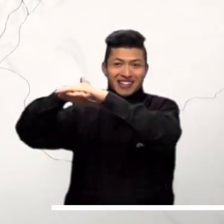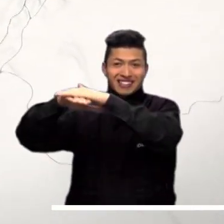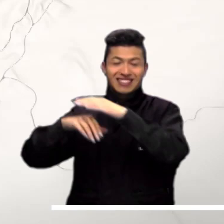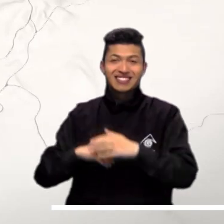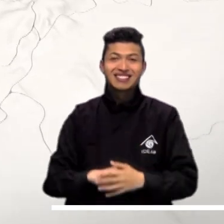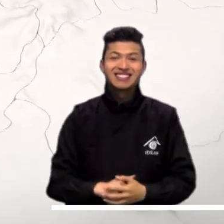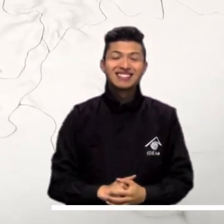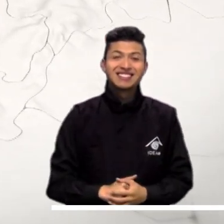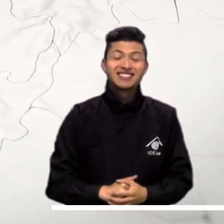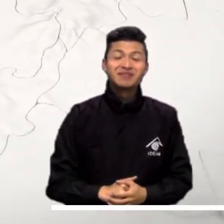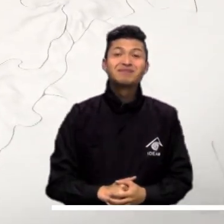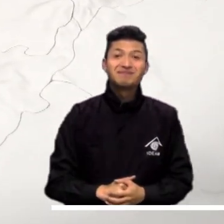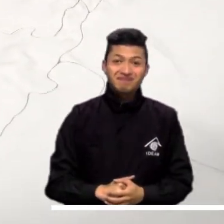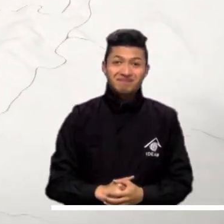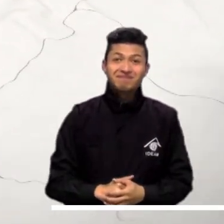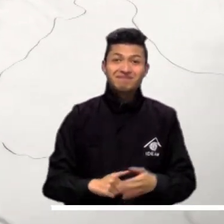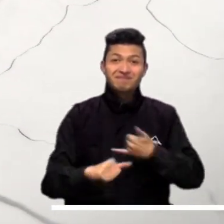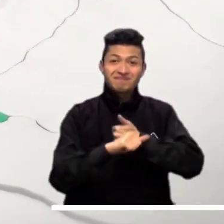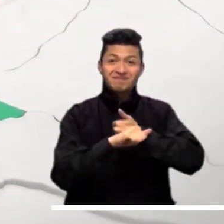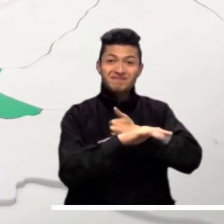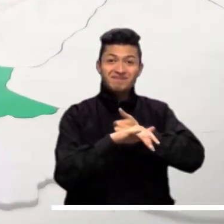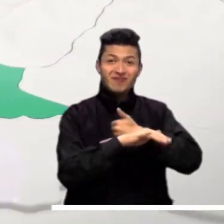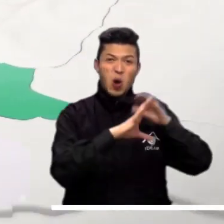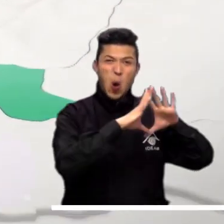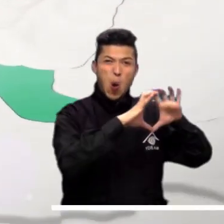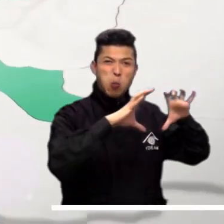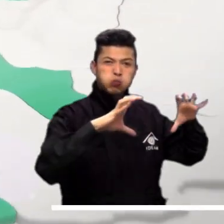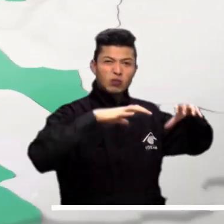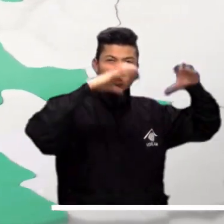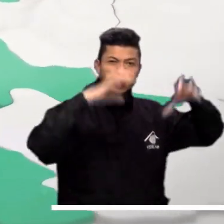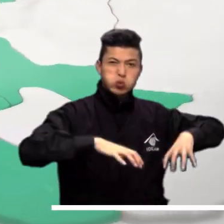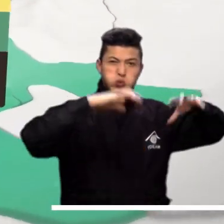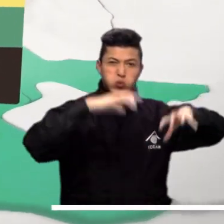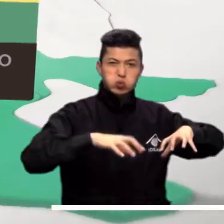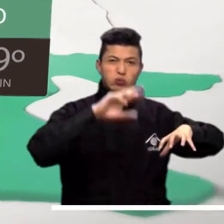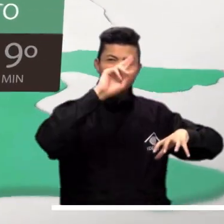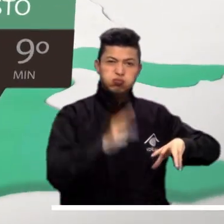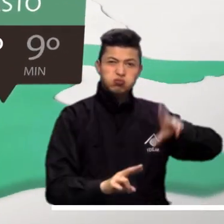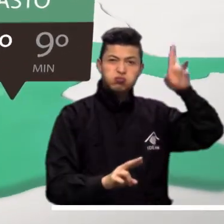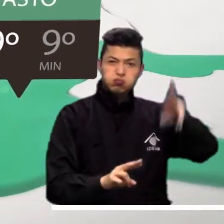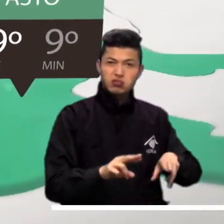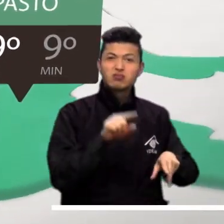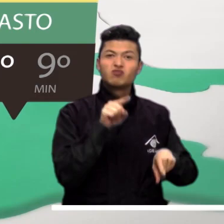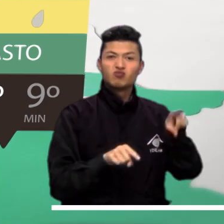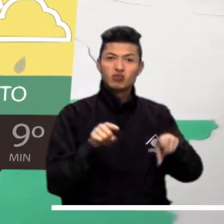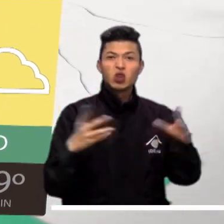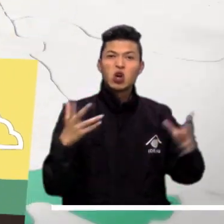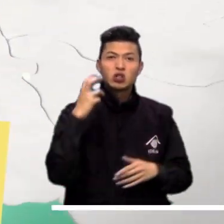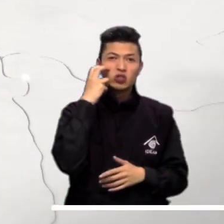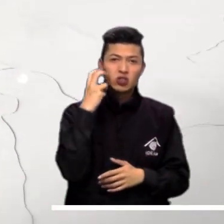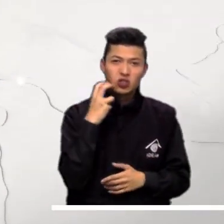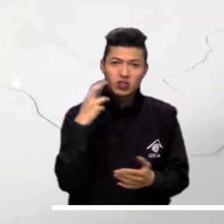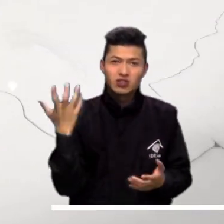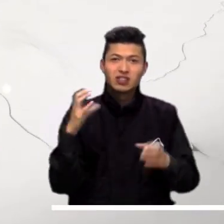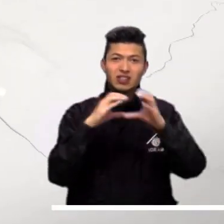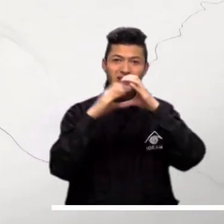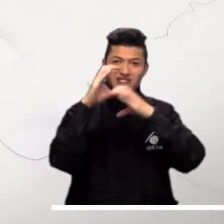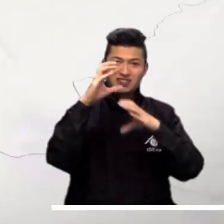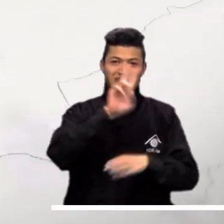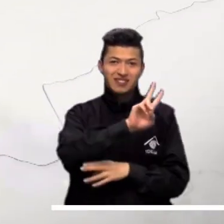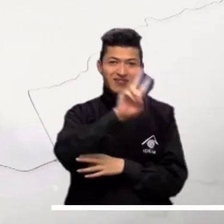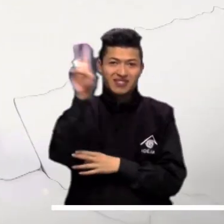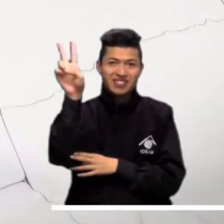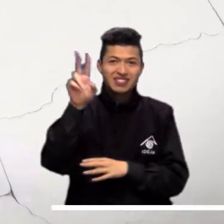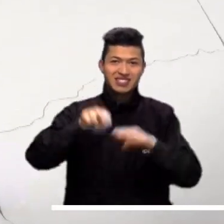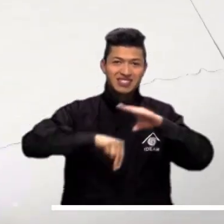El litoral pacífico advierte alta nubosidad y lluvias fuertes incluso con descargas eléctricas en zonas de Chojo, Valle del